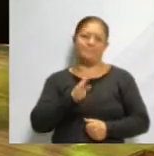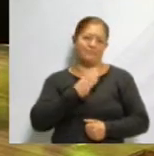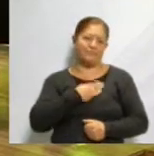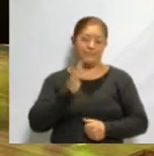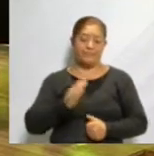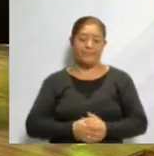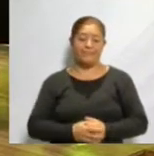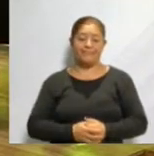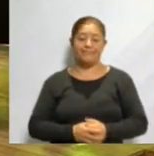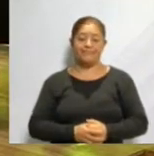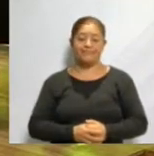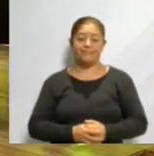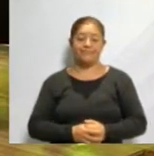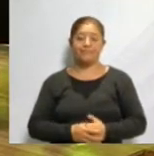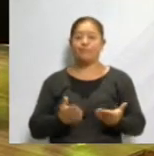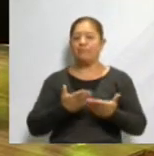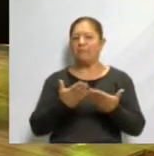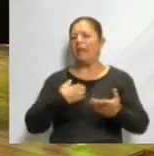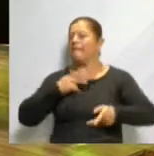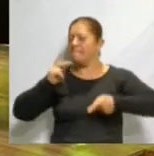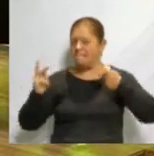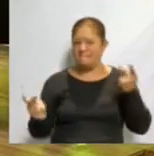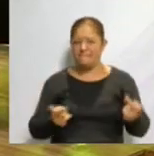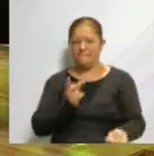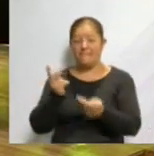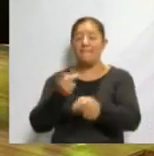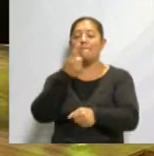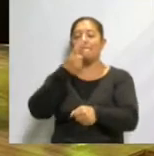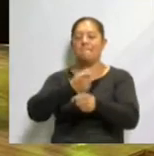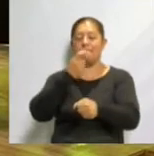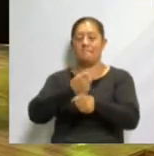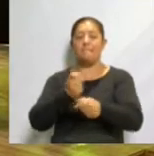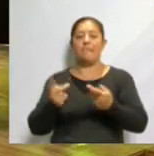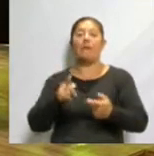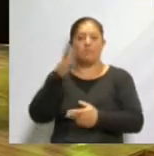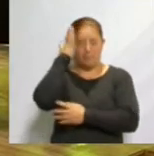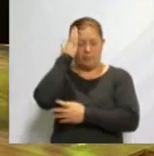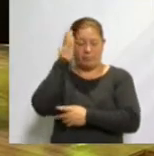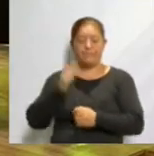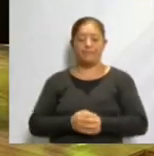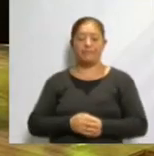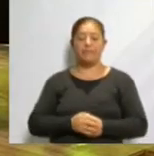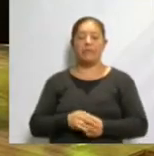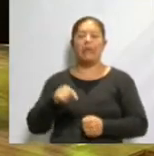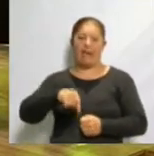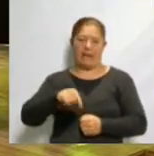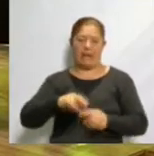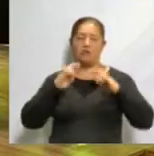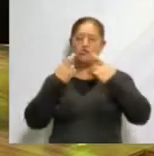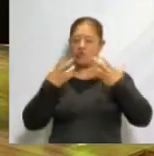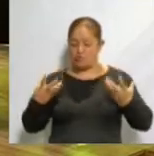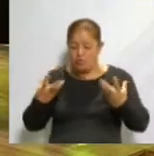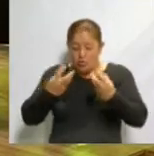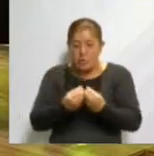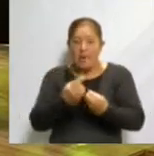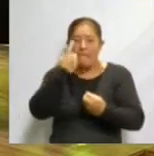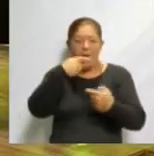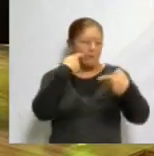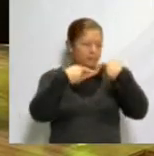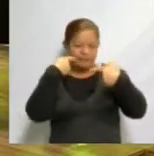comienzo lanzando la primer pregunta que es la principal porque nos hizo reunirnos aquí para poder discutir del tema.